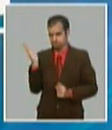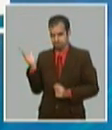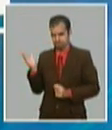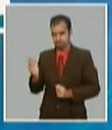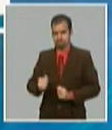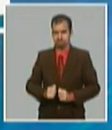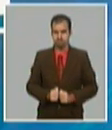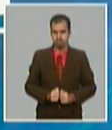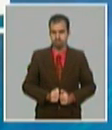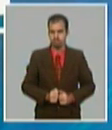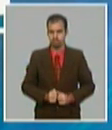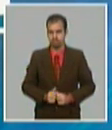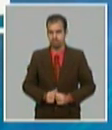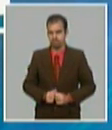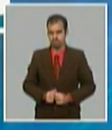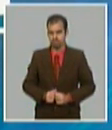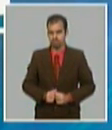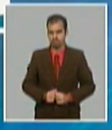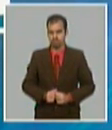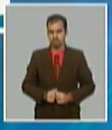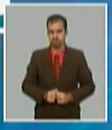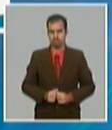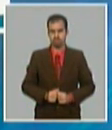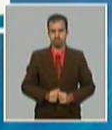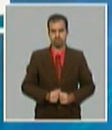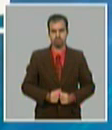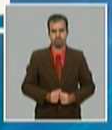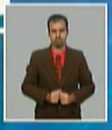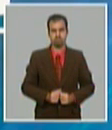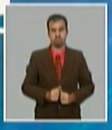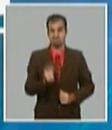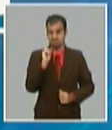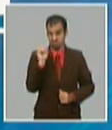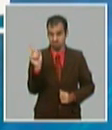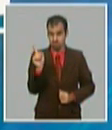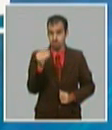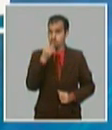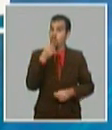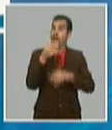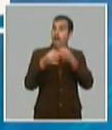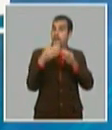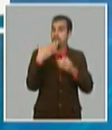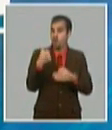y ahí para poderlo explicar mejor vamos a empezar desde el 2019